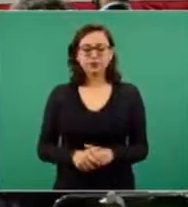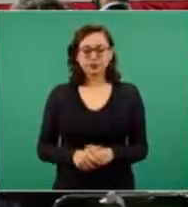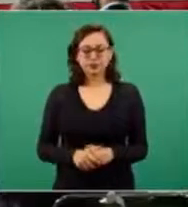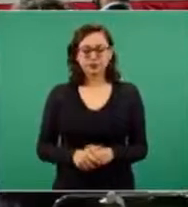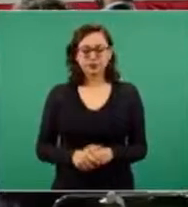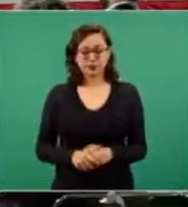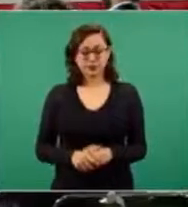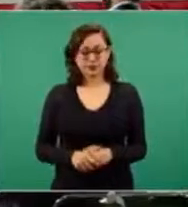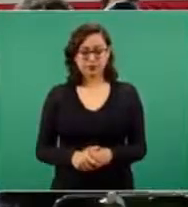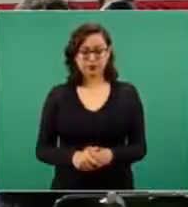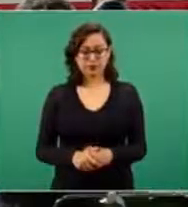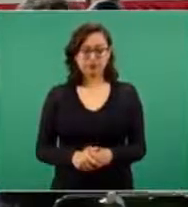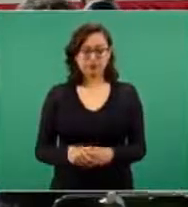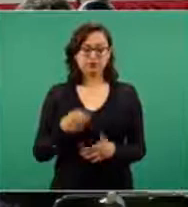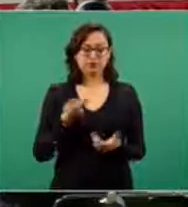Esta es la nota.